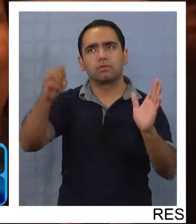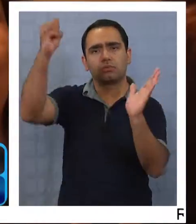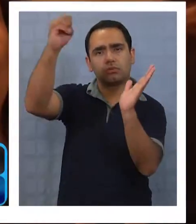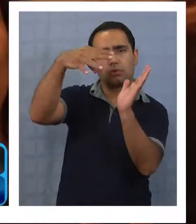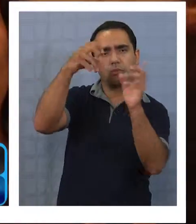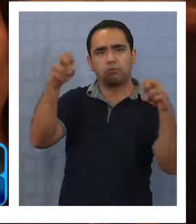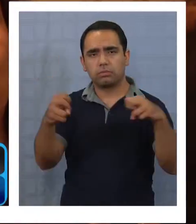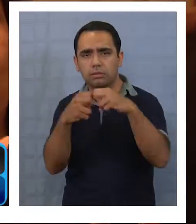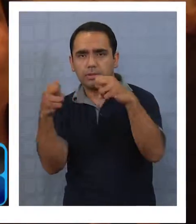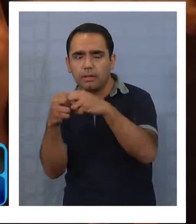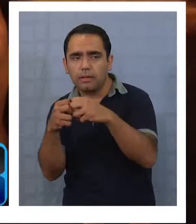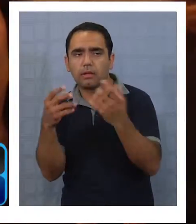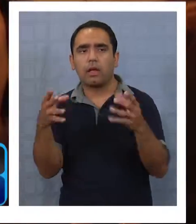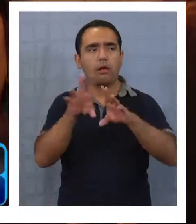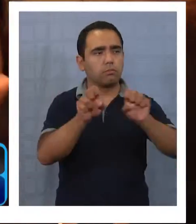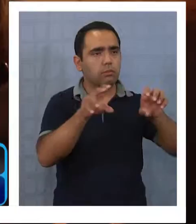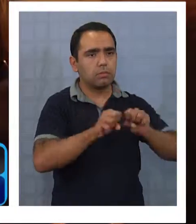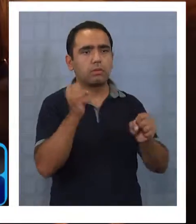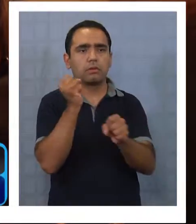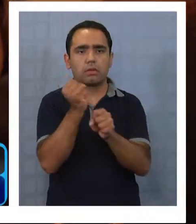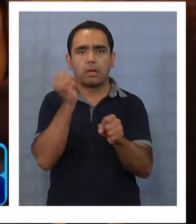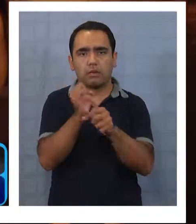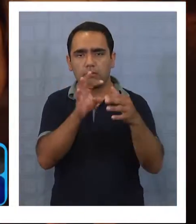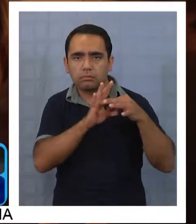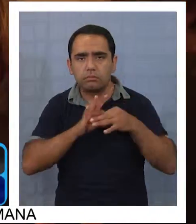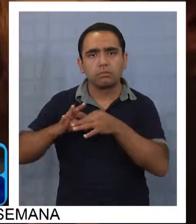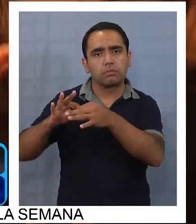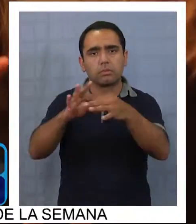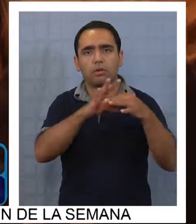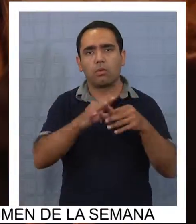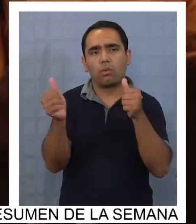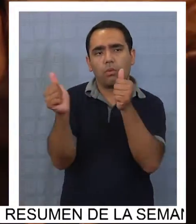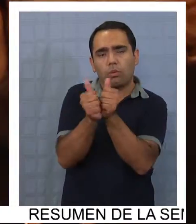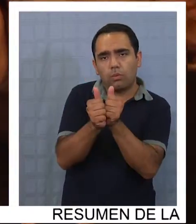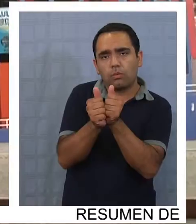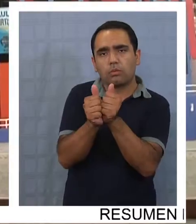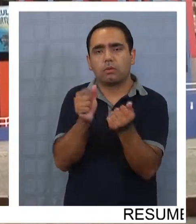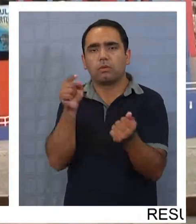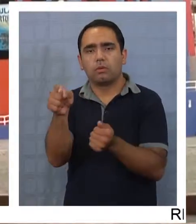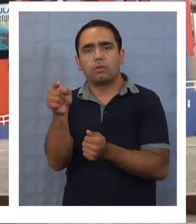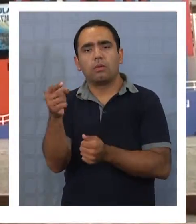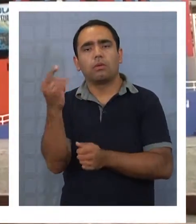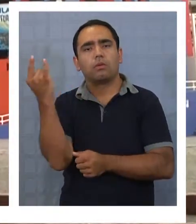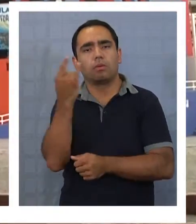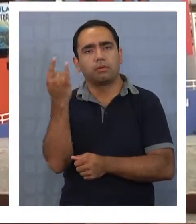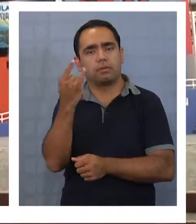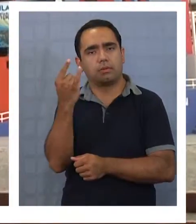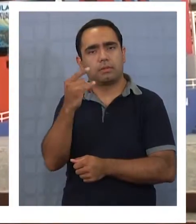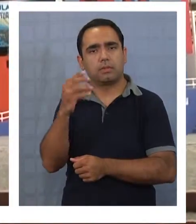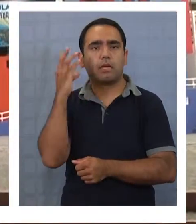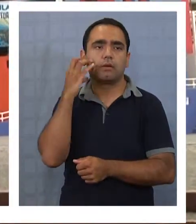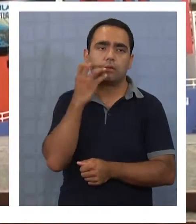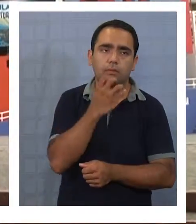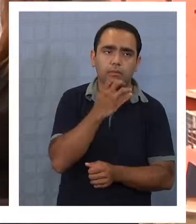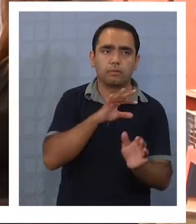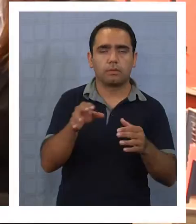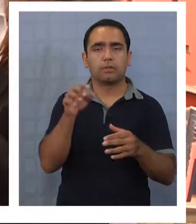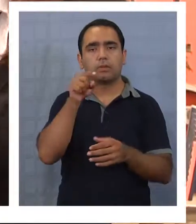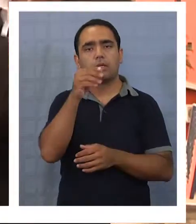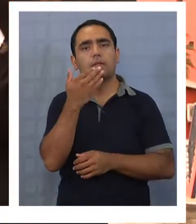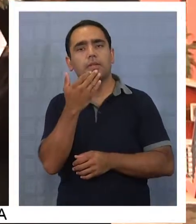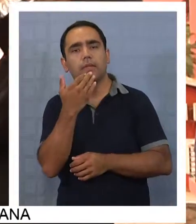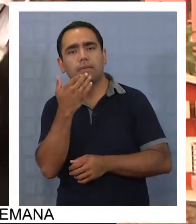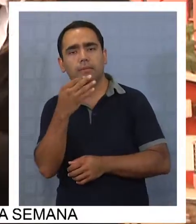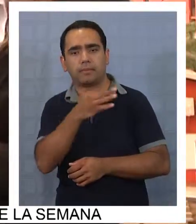resolvieron trabajar en conjunto con la Ceremia de Energía de Tarapacá y la Universidad Arturo Prat. La